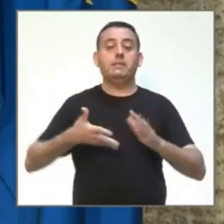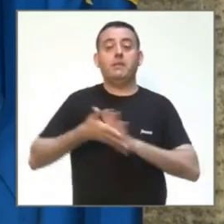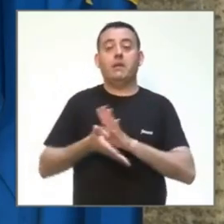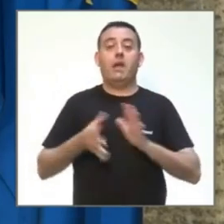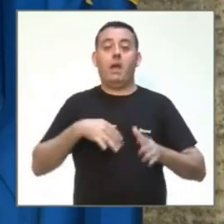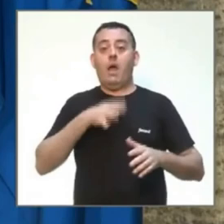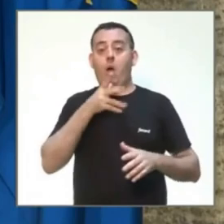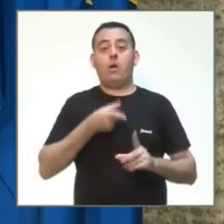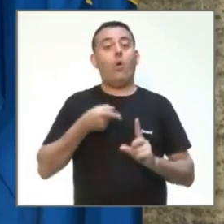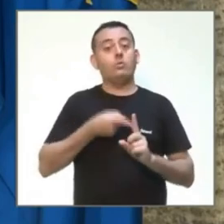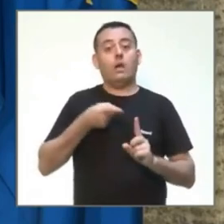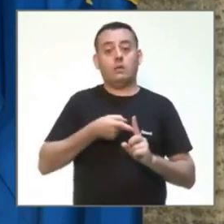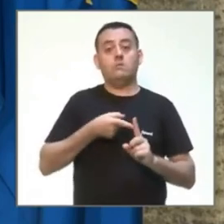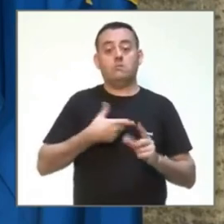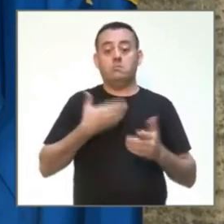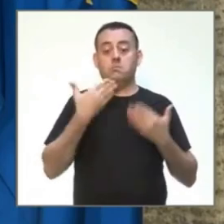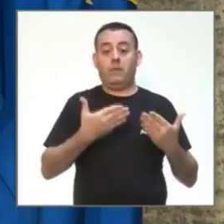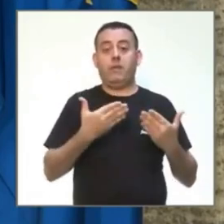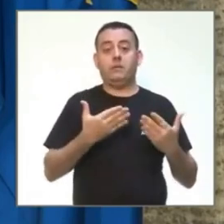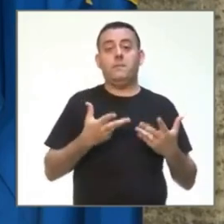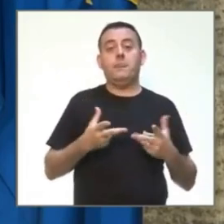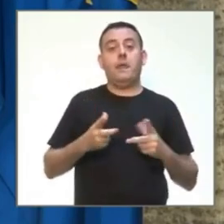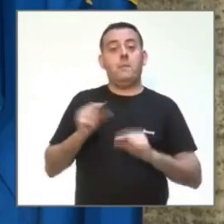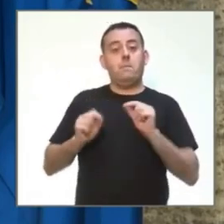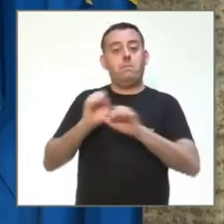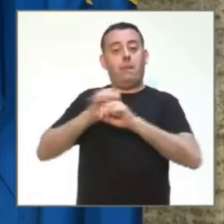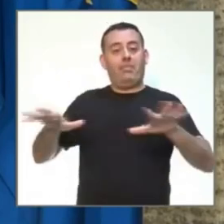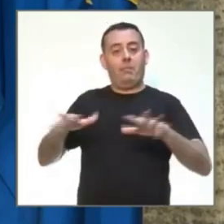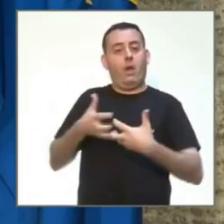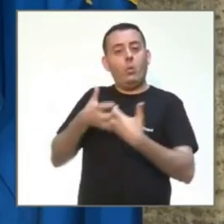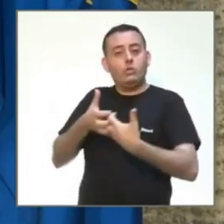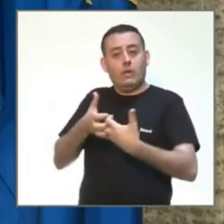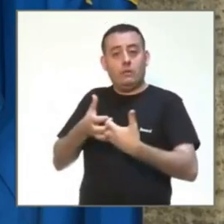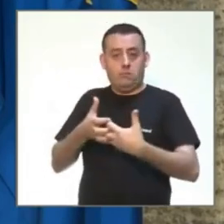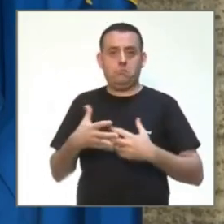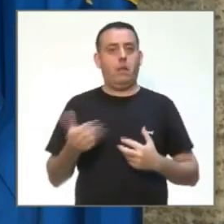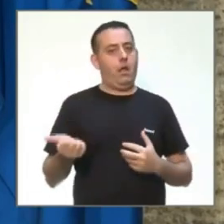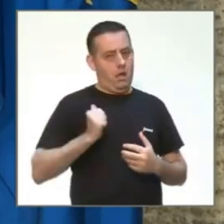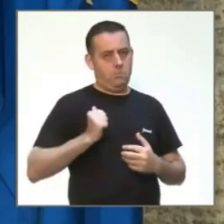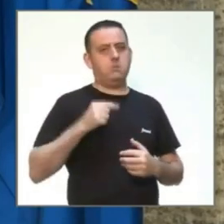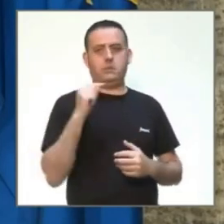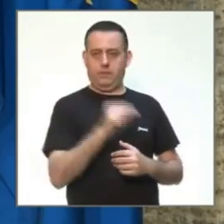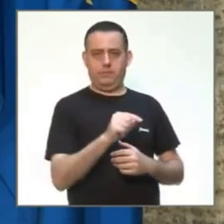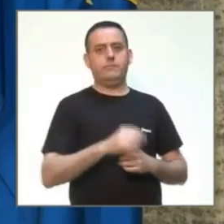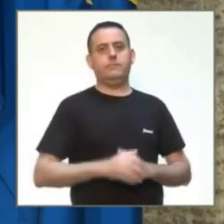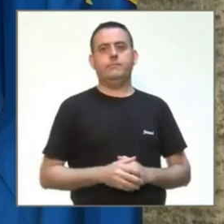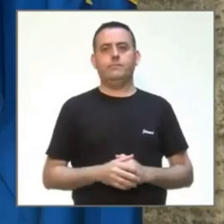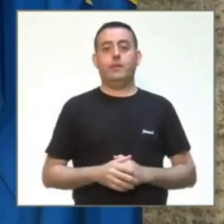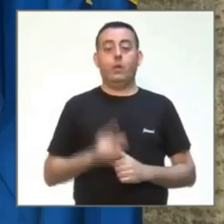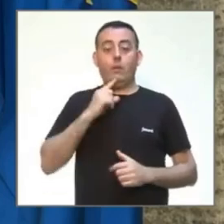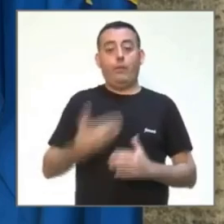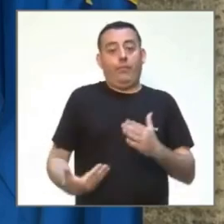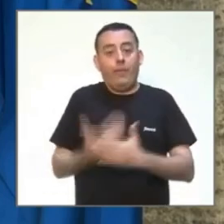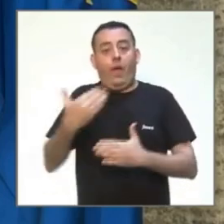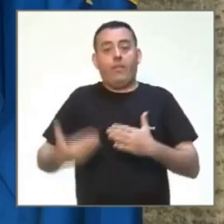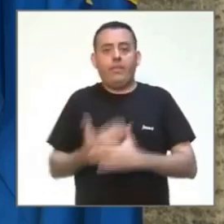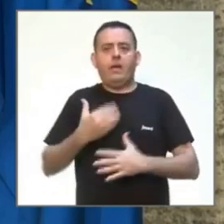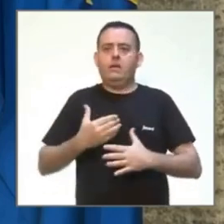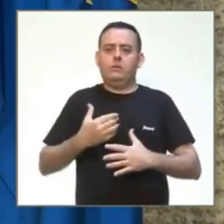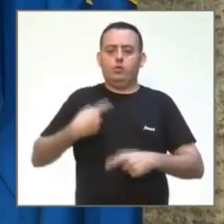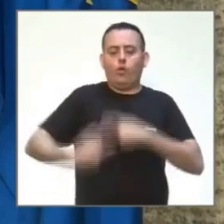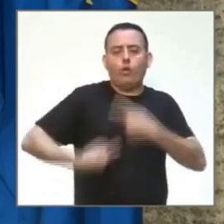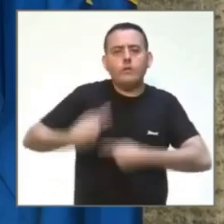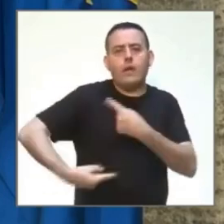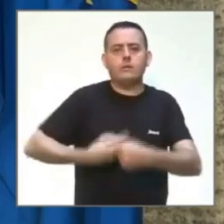la lucha contra la pandemia. Tener datos generales objetivos diariamente es sin duda un